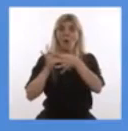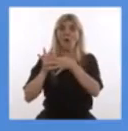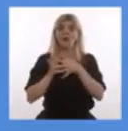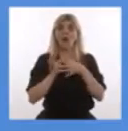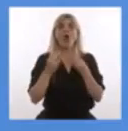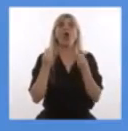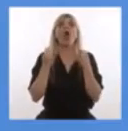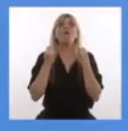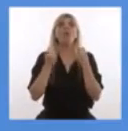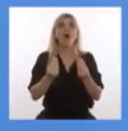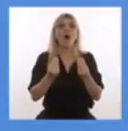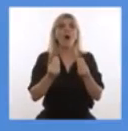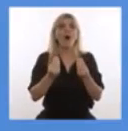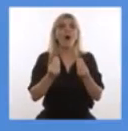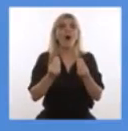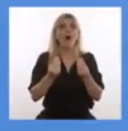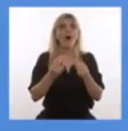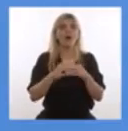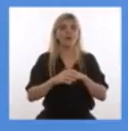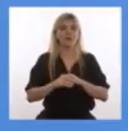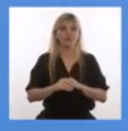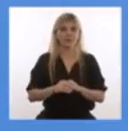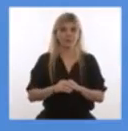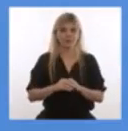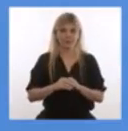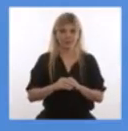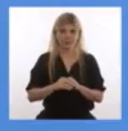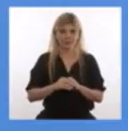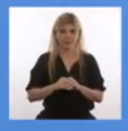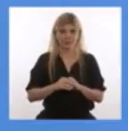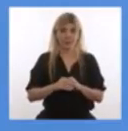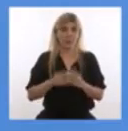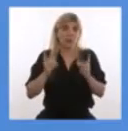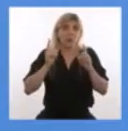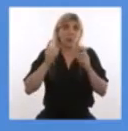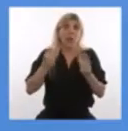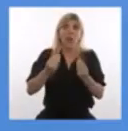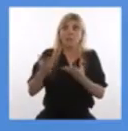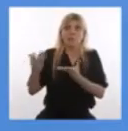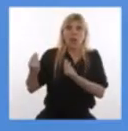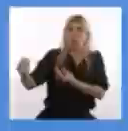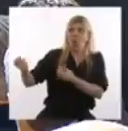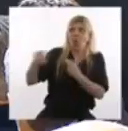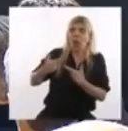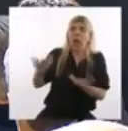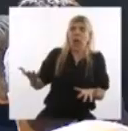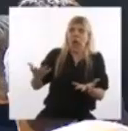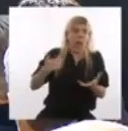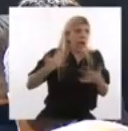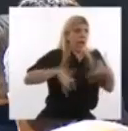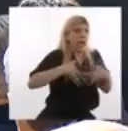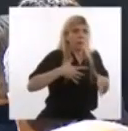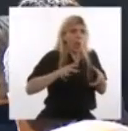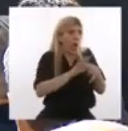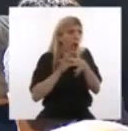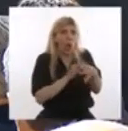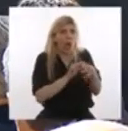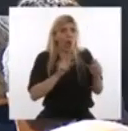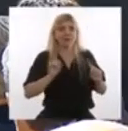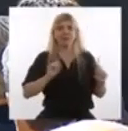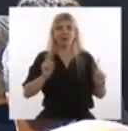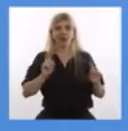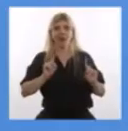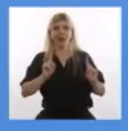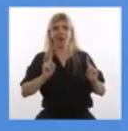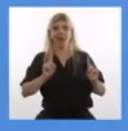ya no por el espanto que un virus nos genera, sino por la oportunidad que tenemos